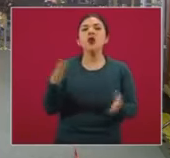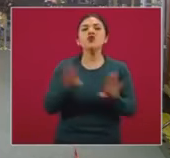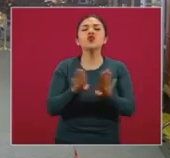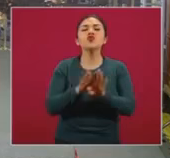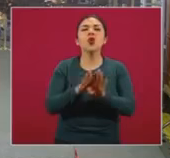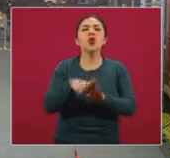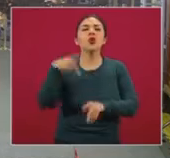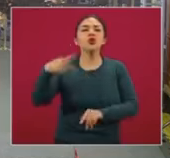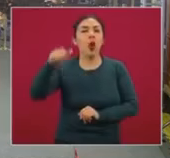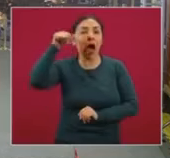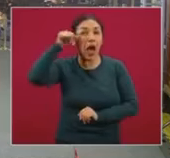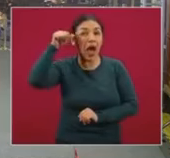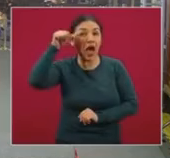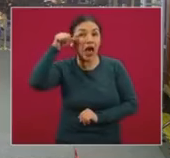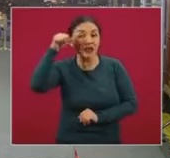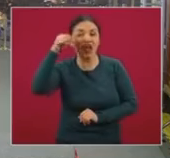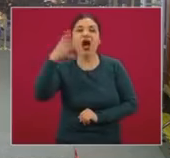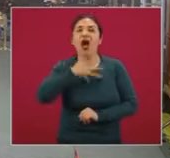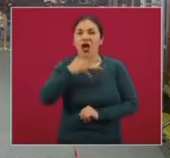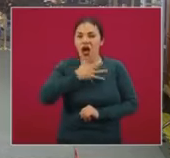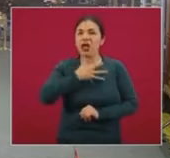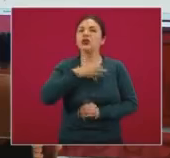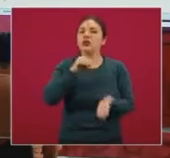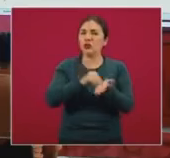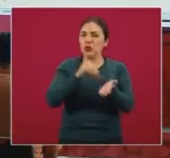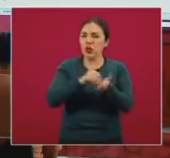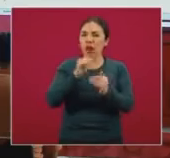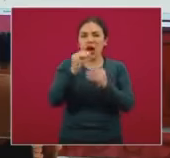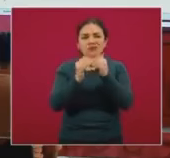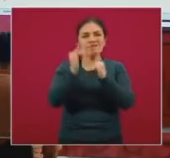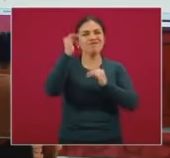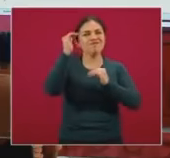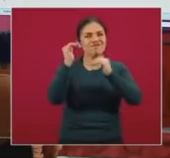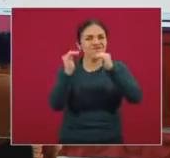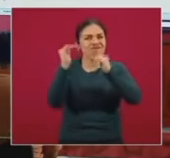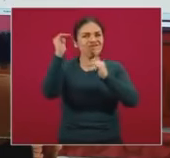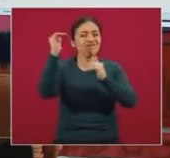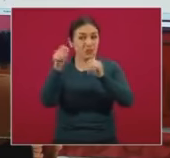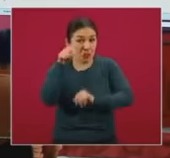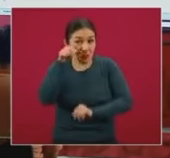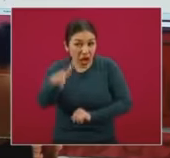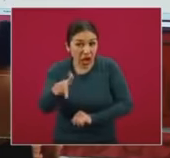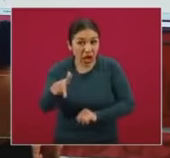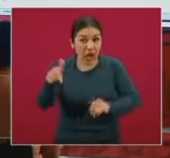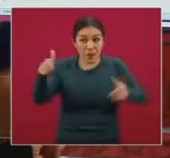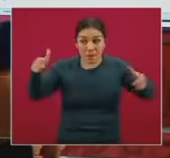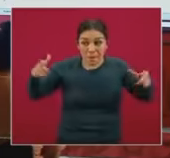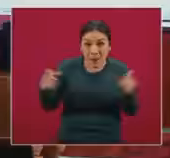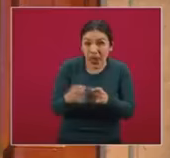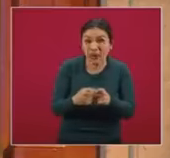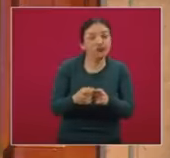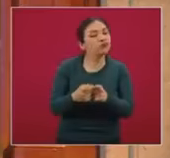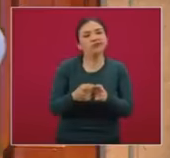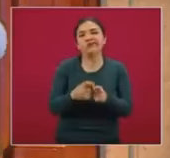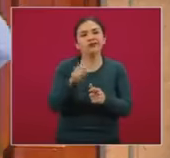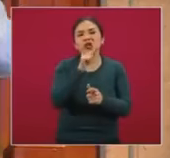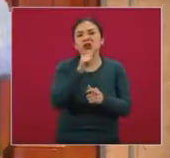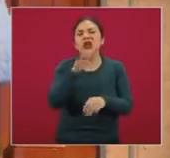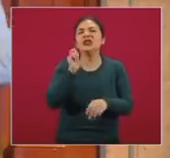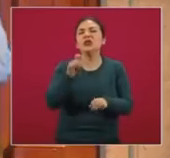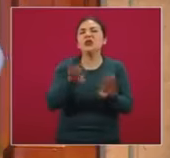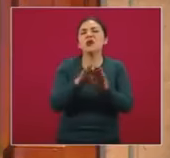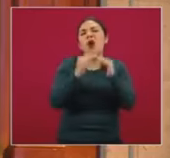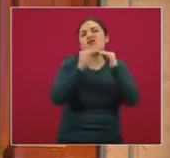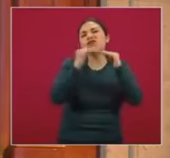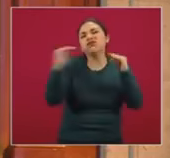asiático en su momento sí, teniendo todavía una actividad que no evidencia disminución importante, sino más bien que se mantiene